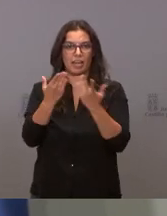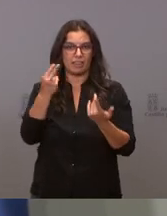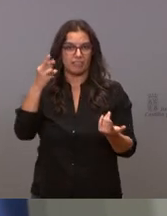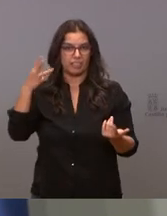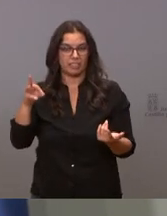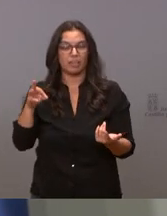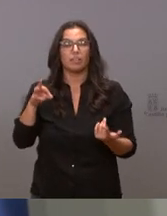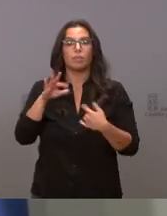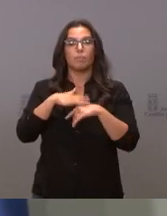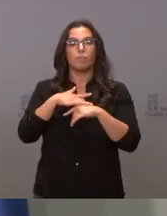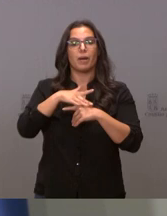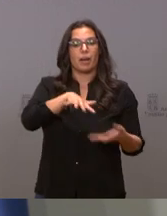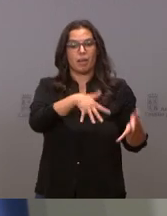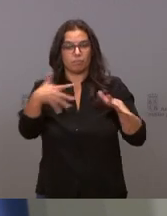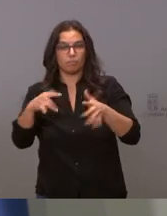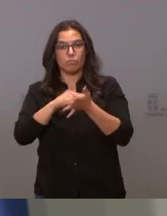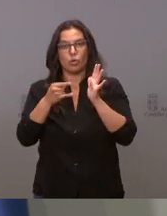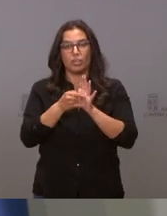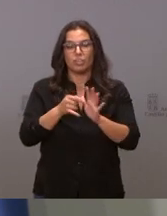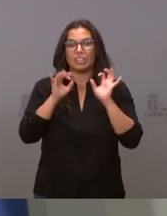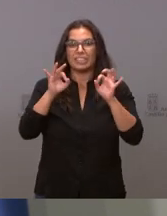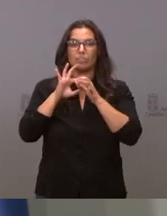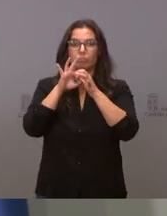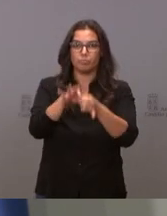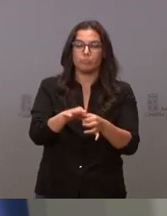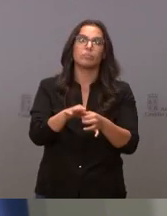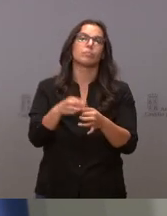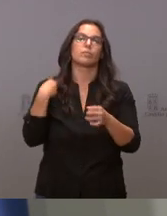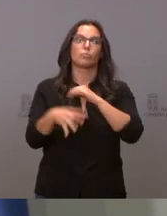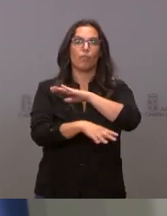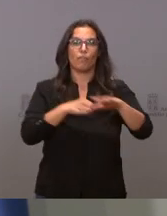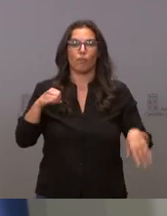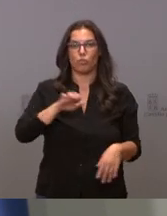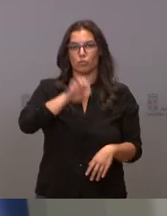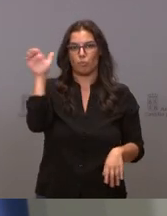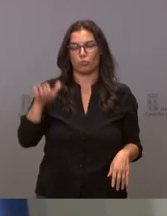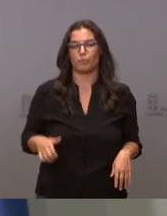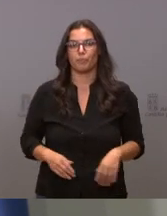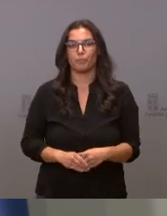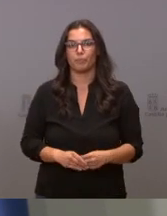para la ejecución de proyectos con cargo a los fondos europeos.